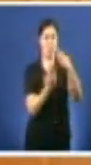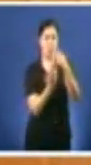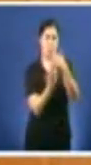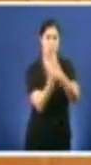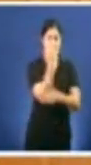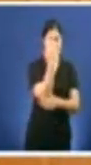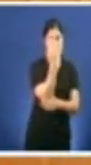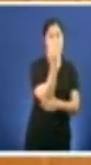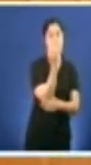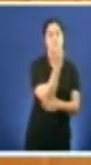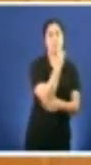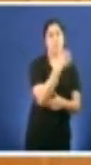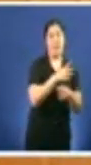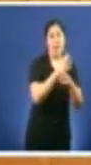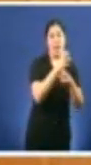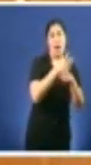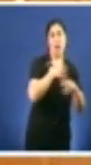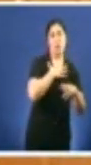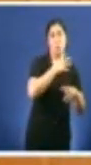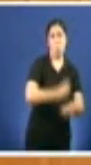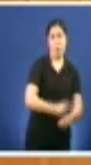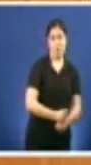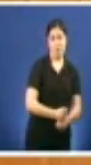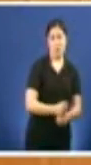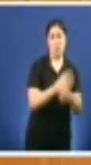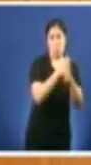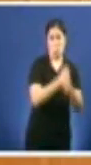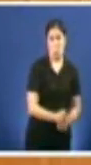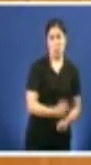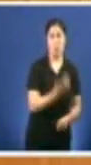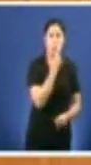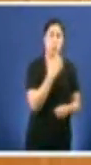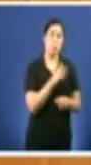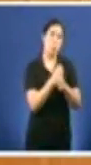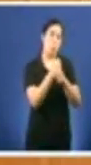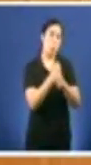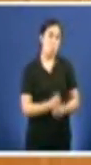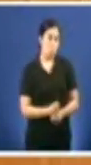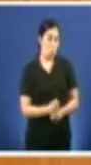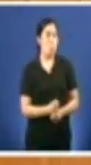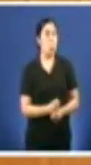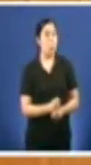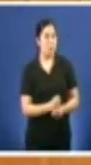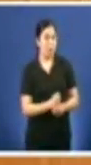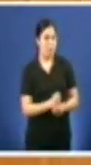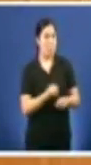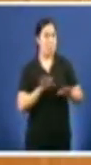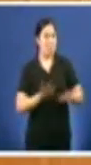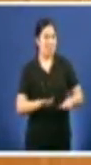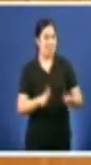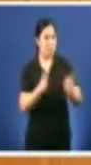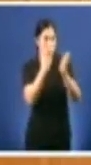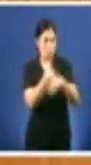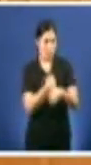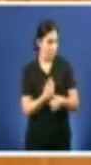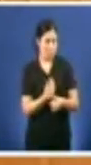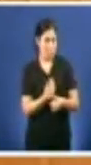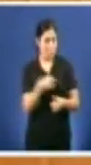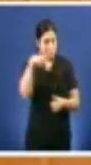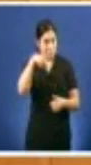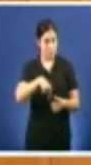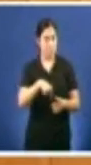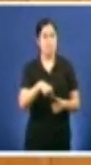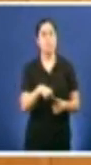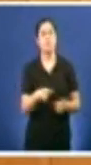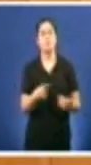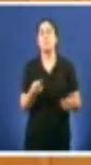gardas veremos se está ou non porque o mellor está de garda localizada e non ten garda presencial verdade e tamén